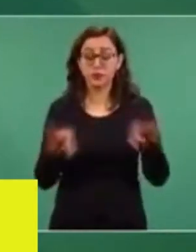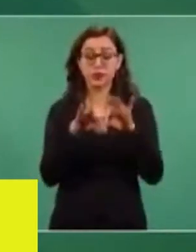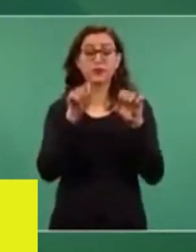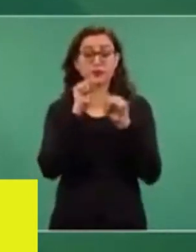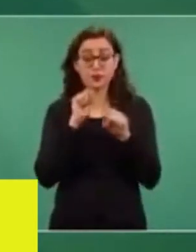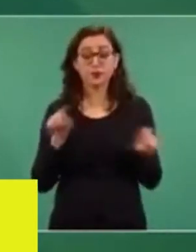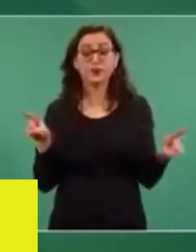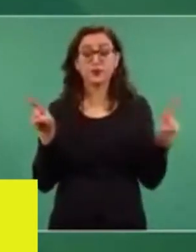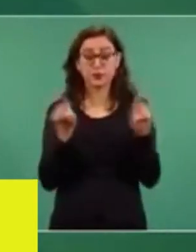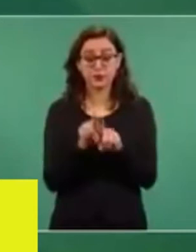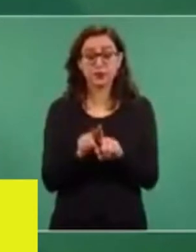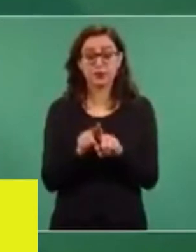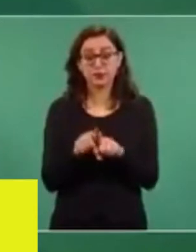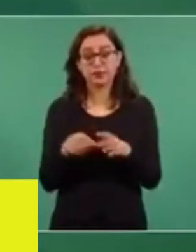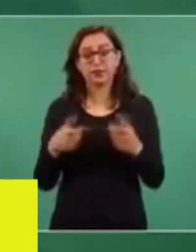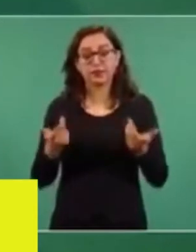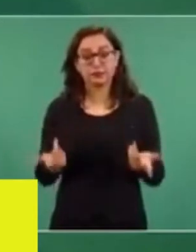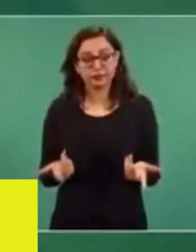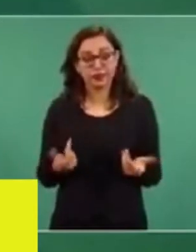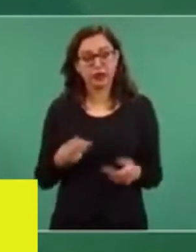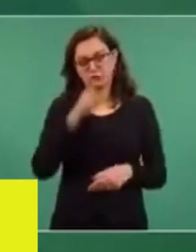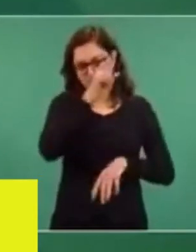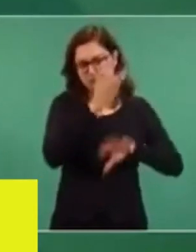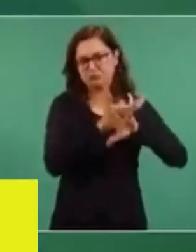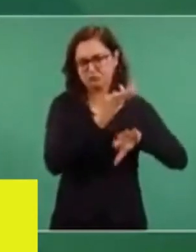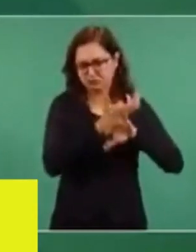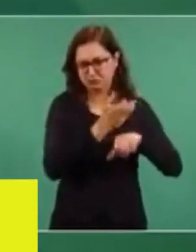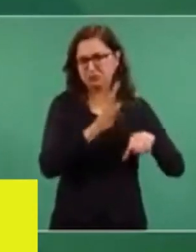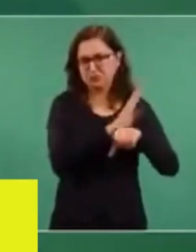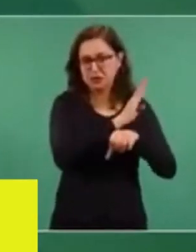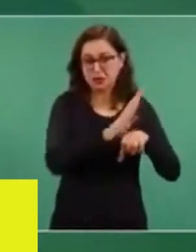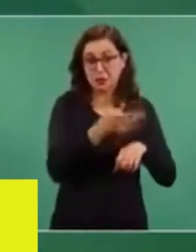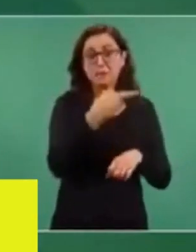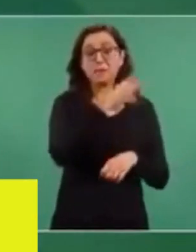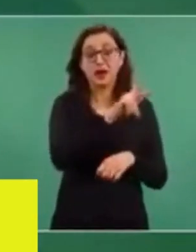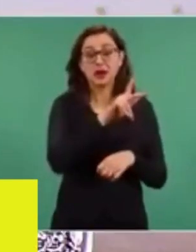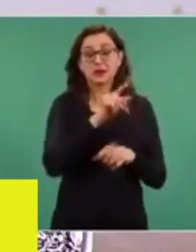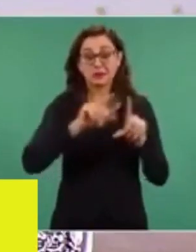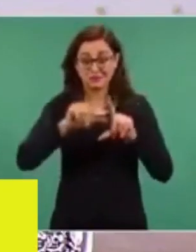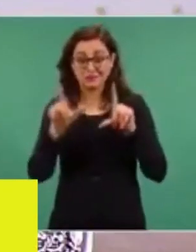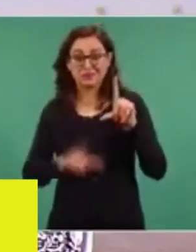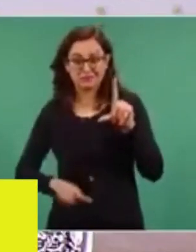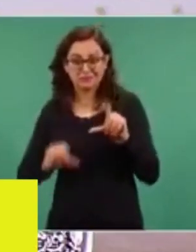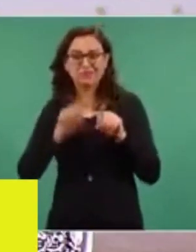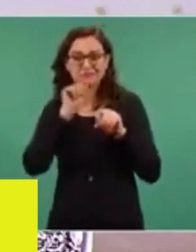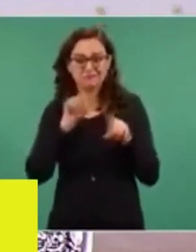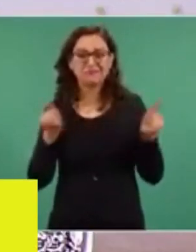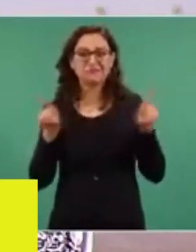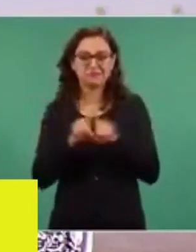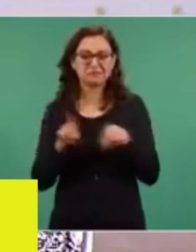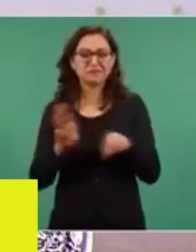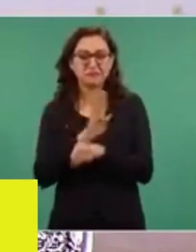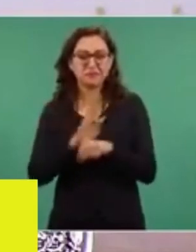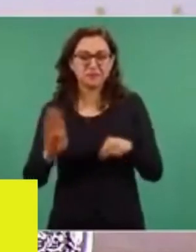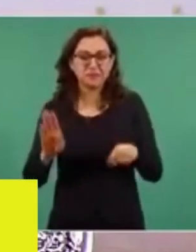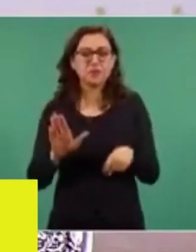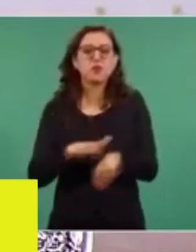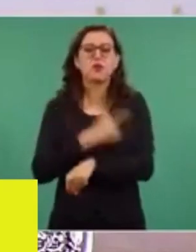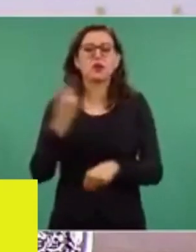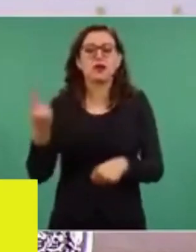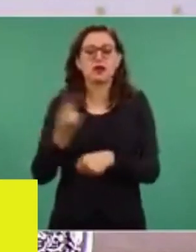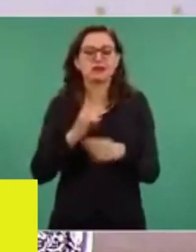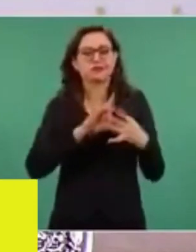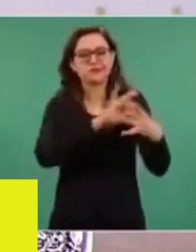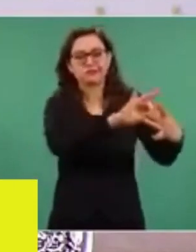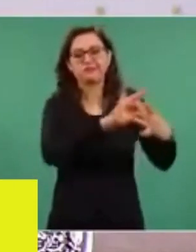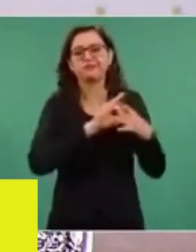nos beneficia, nos ayuda por la integración económica